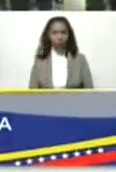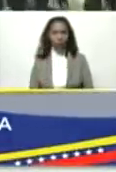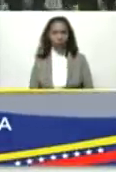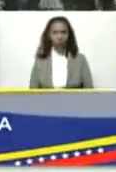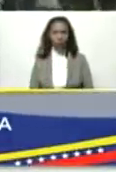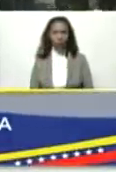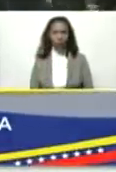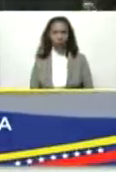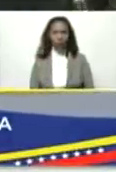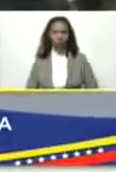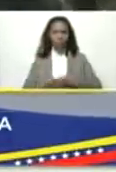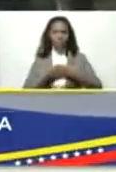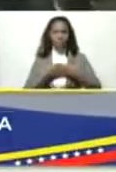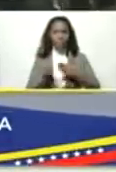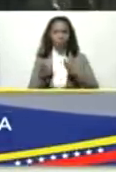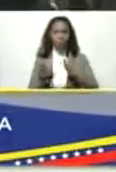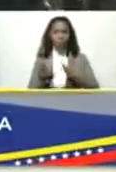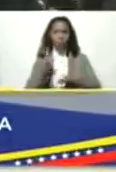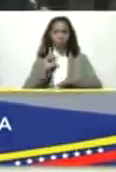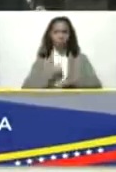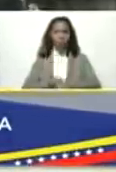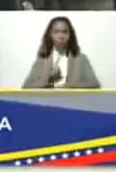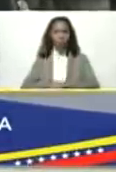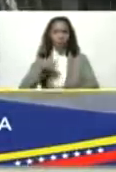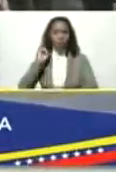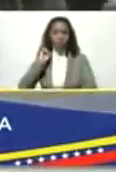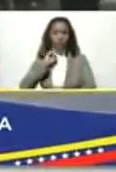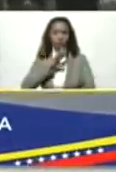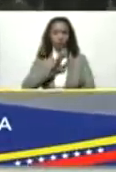se abría un tiempo histórico